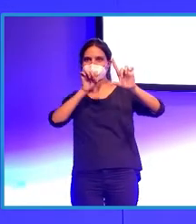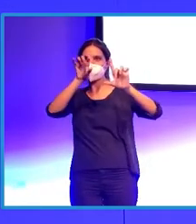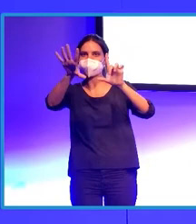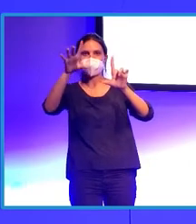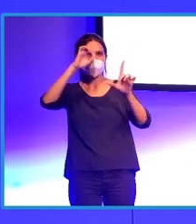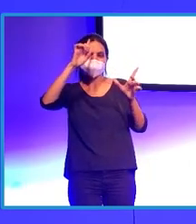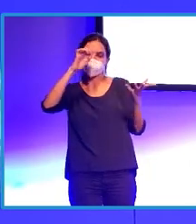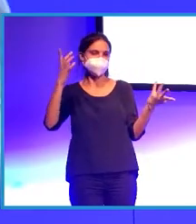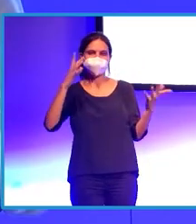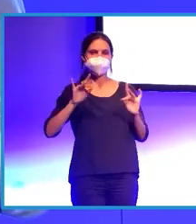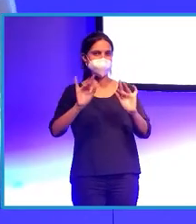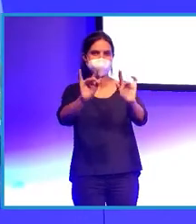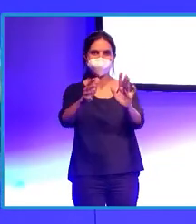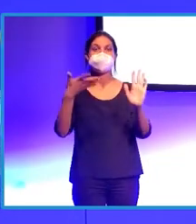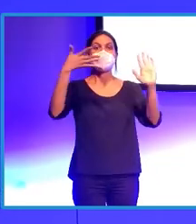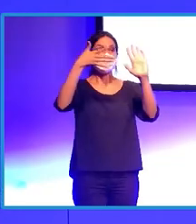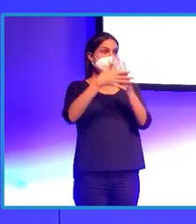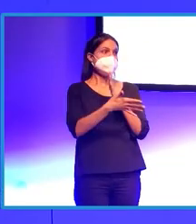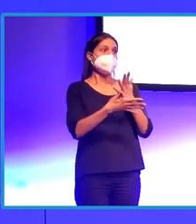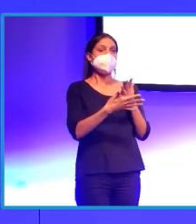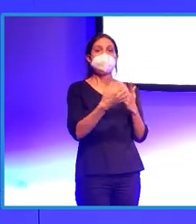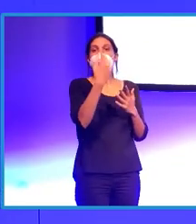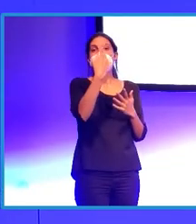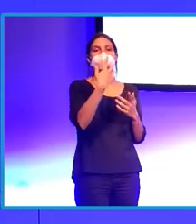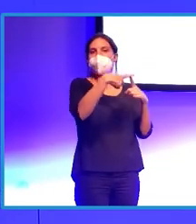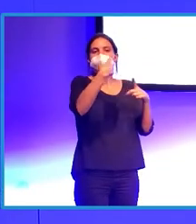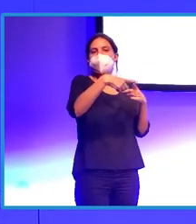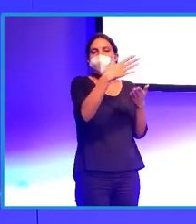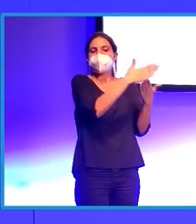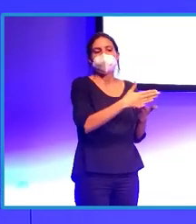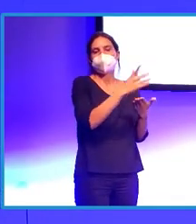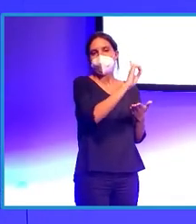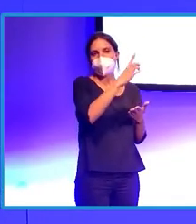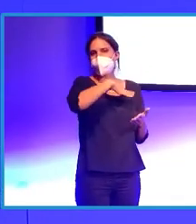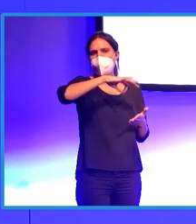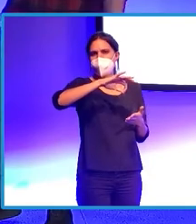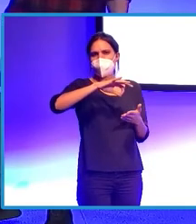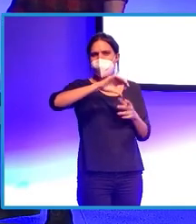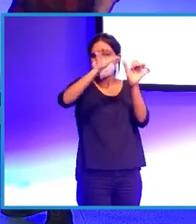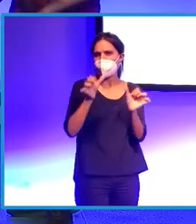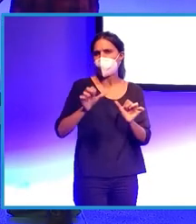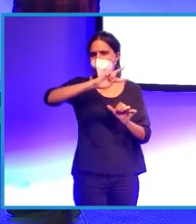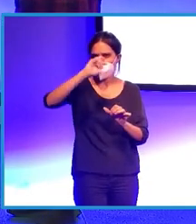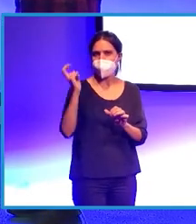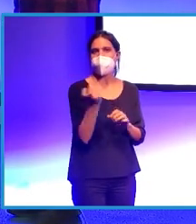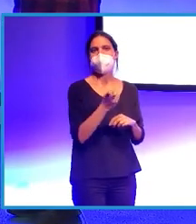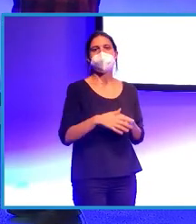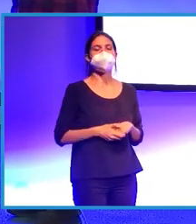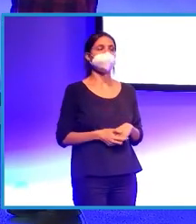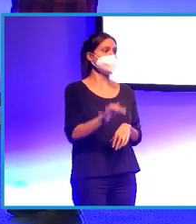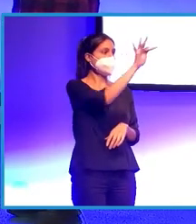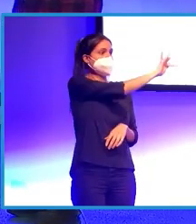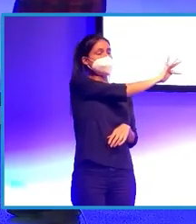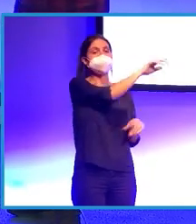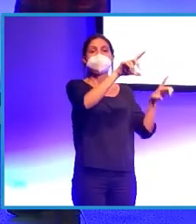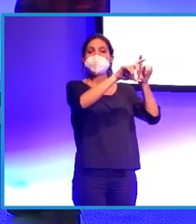que estudiar para hacer esto, ¿no? Hay varios palos que estudiar para llegar a este resultado. Sí, en este caso, en videoreportalarias, pues,